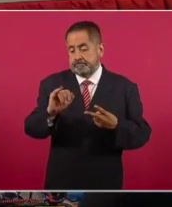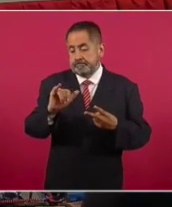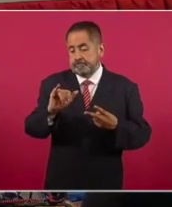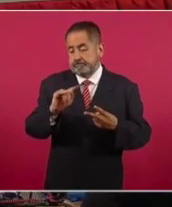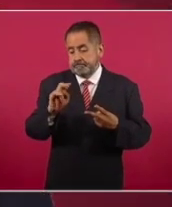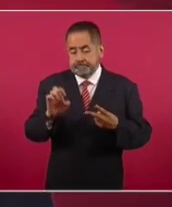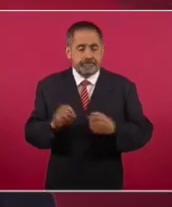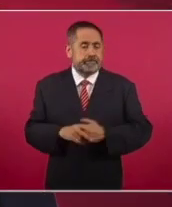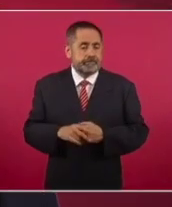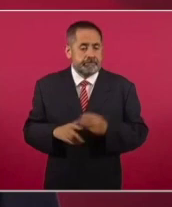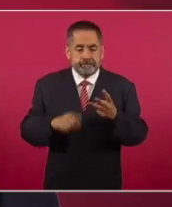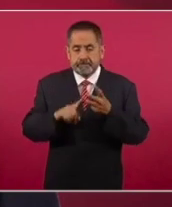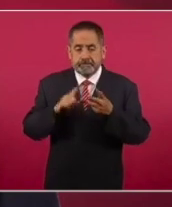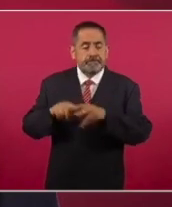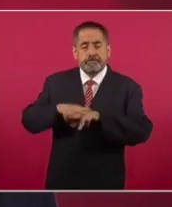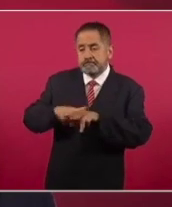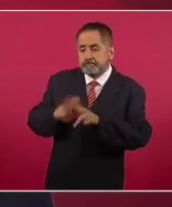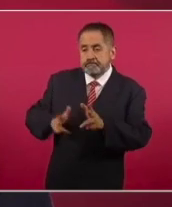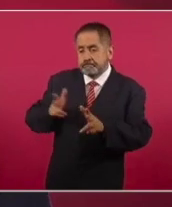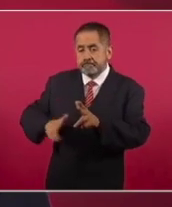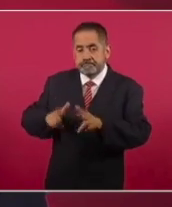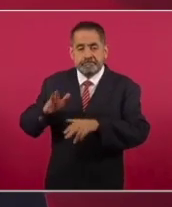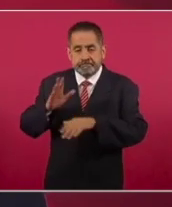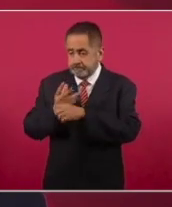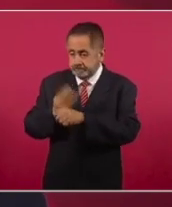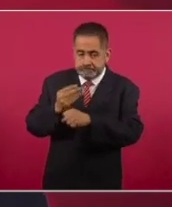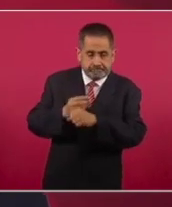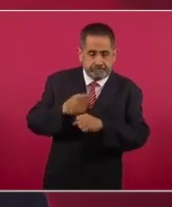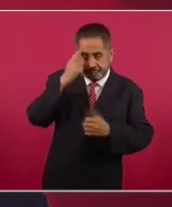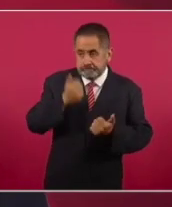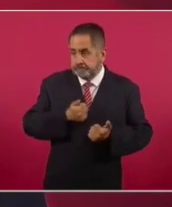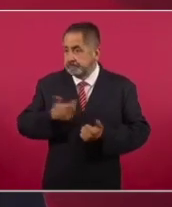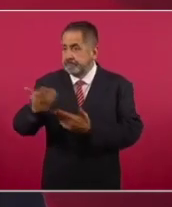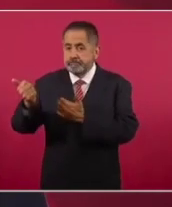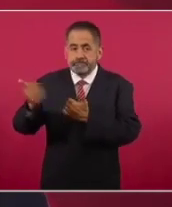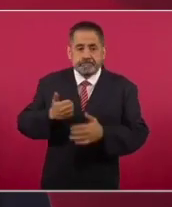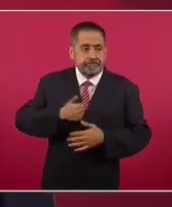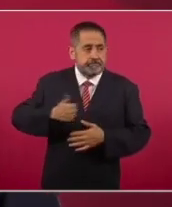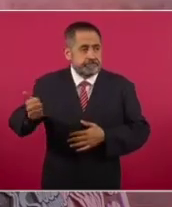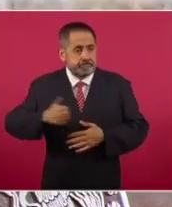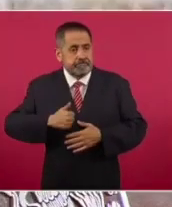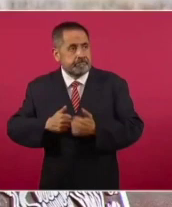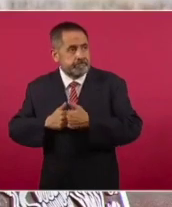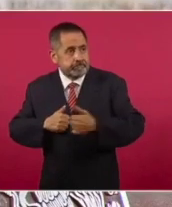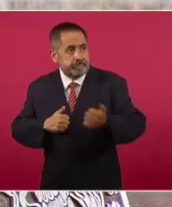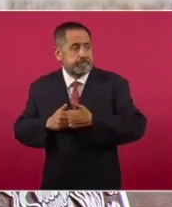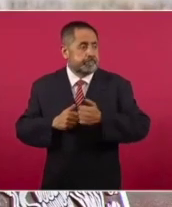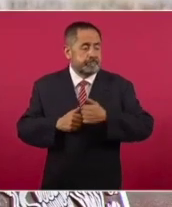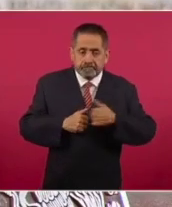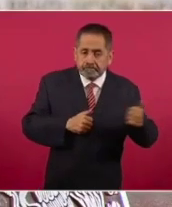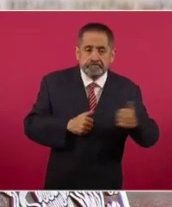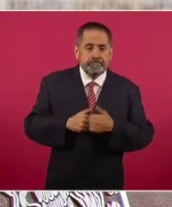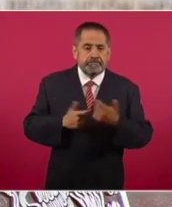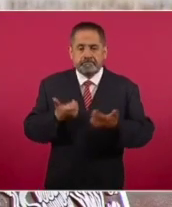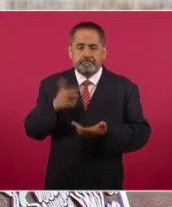interconexión ferroviaria para alimentos, insumos y fertilizantes que están muy impactados por estas tarifas